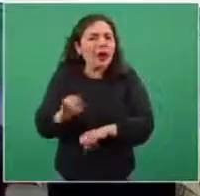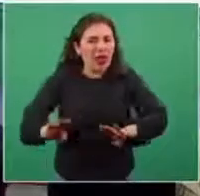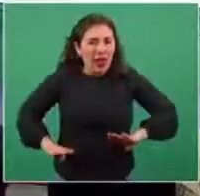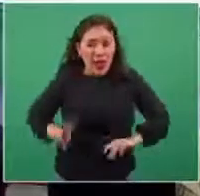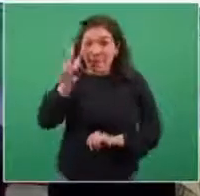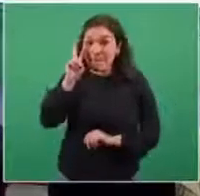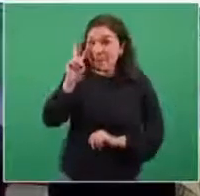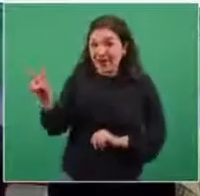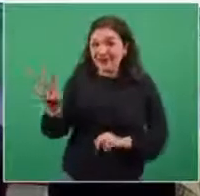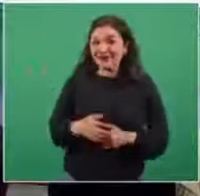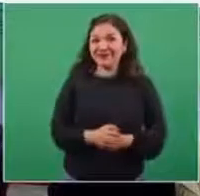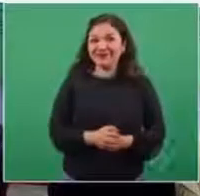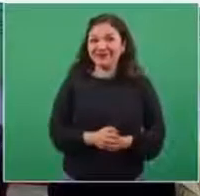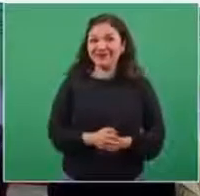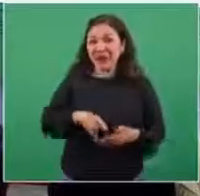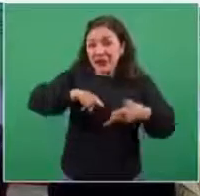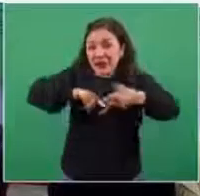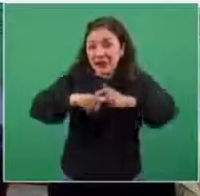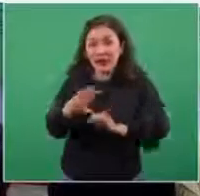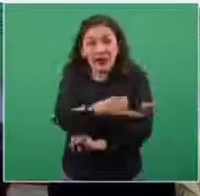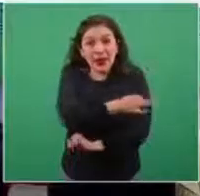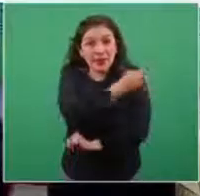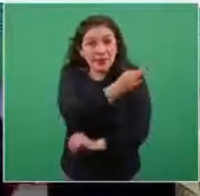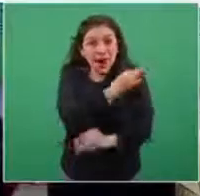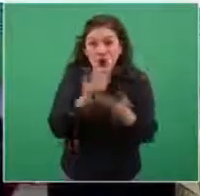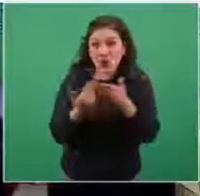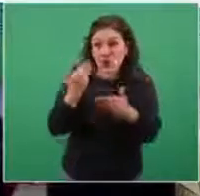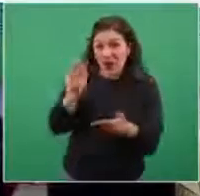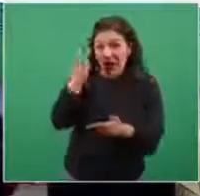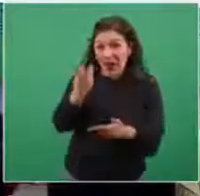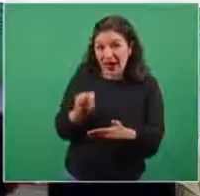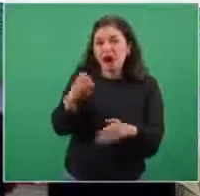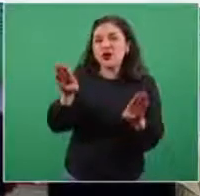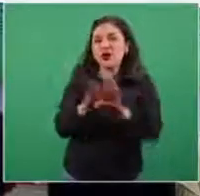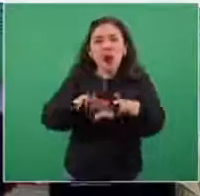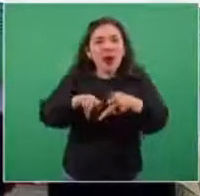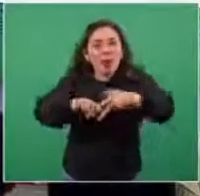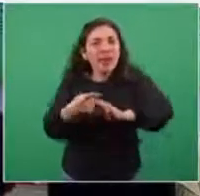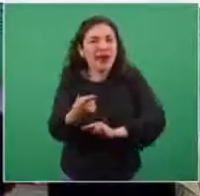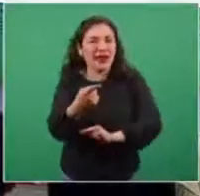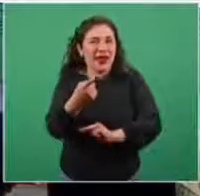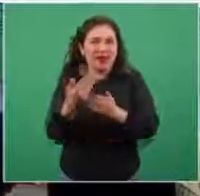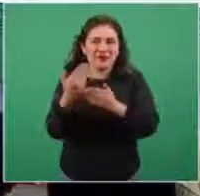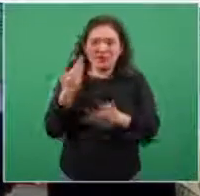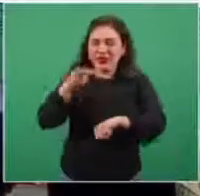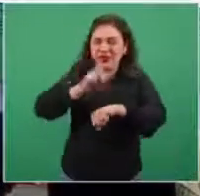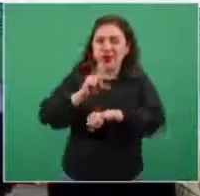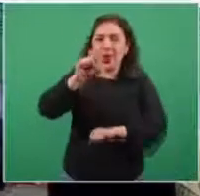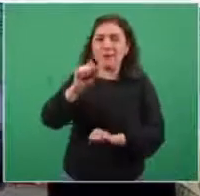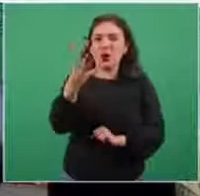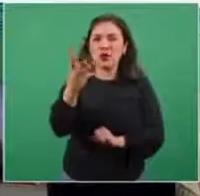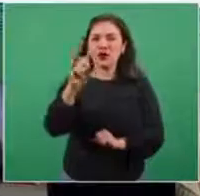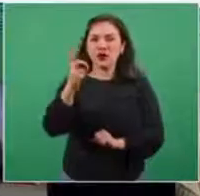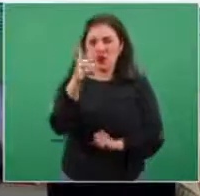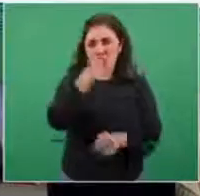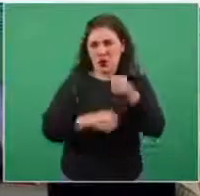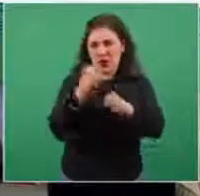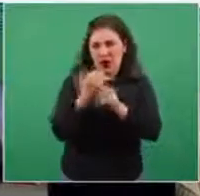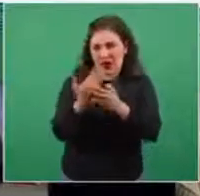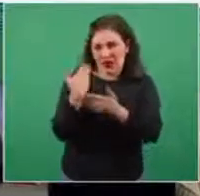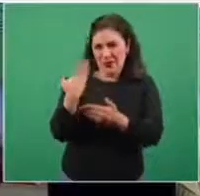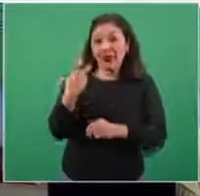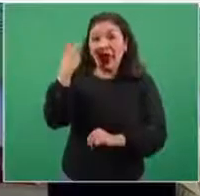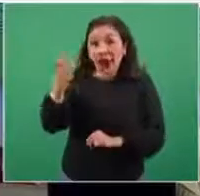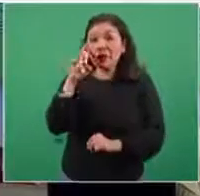Como se ve en esta gráfica que presentamos desde que inició ya la información sobre el programa de vacunación, el 24 de diciembre del año pasado,